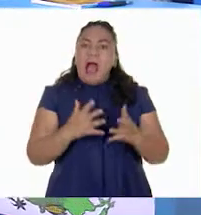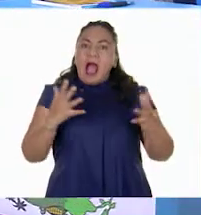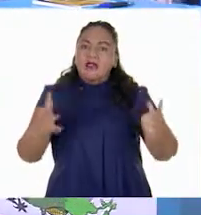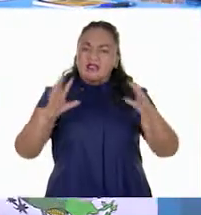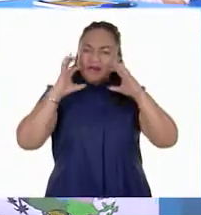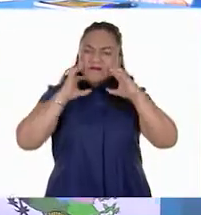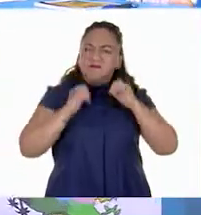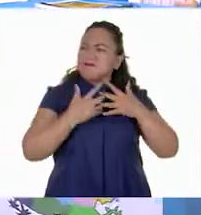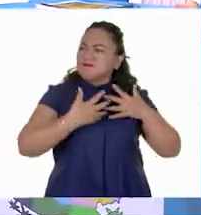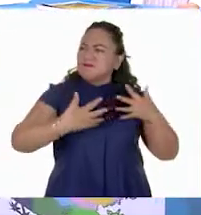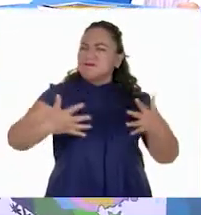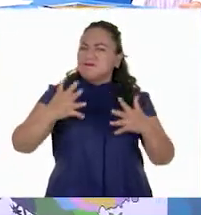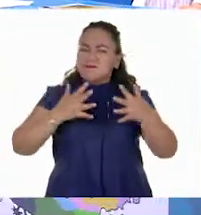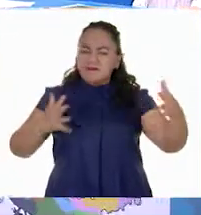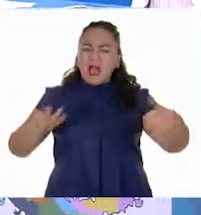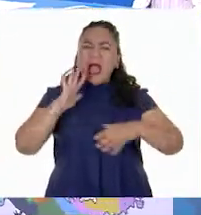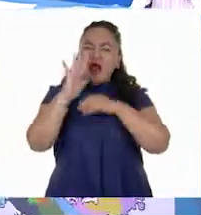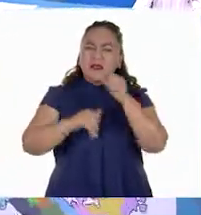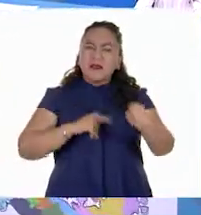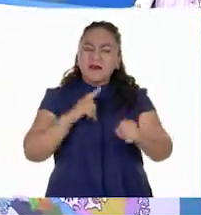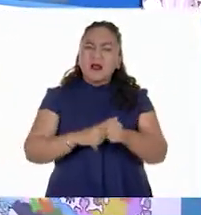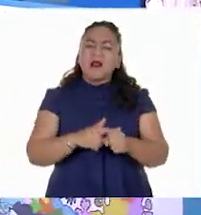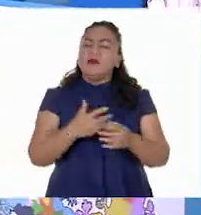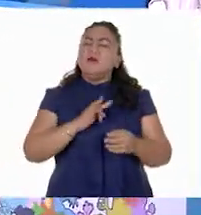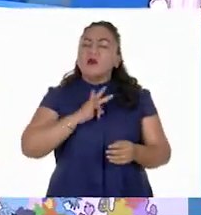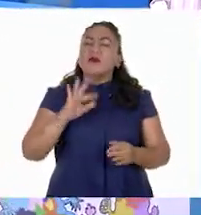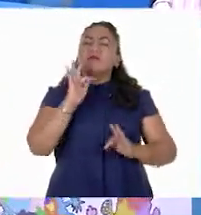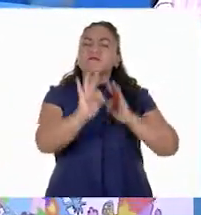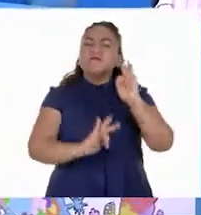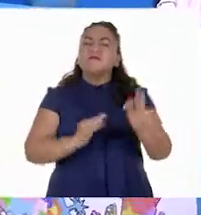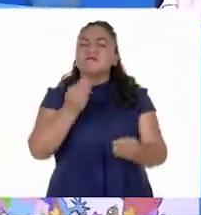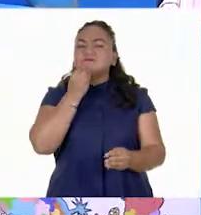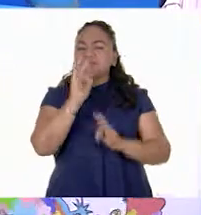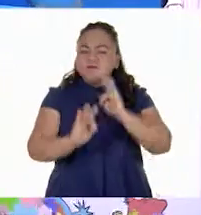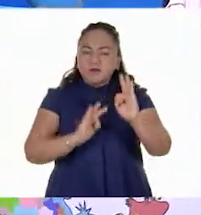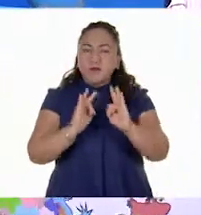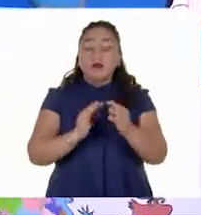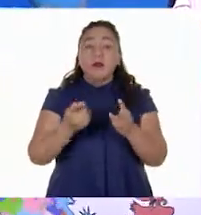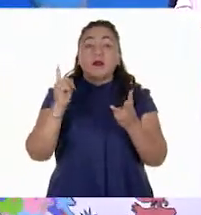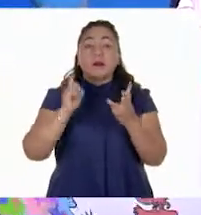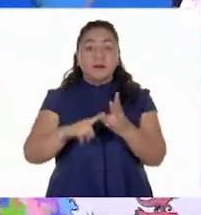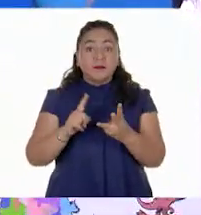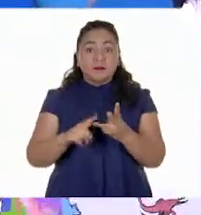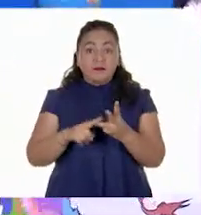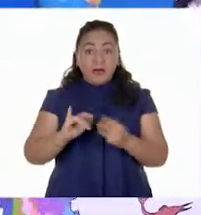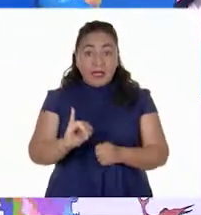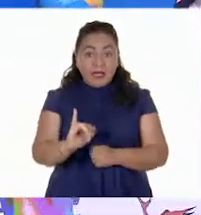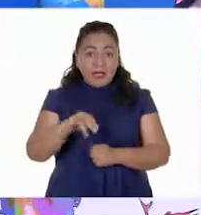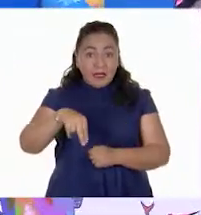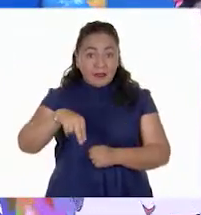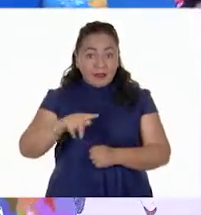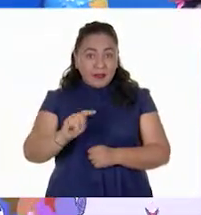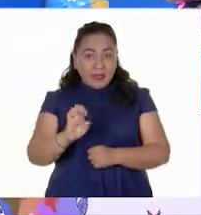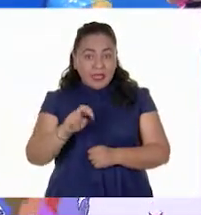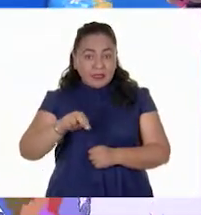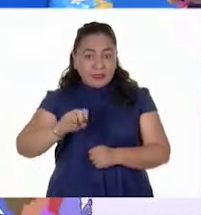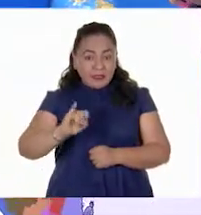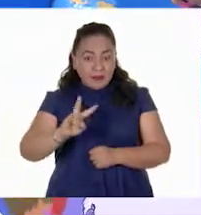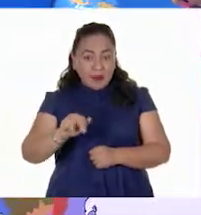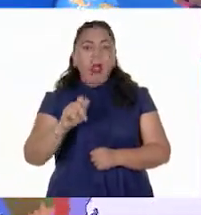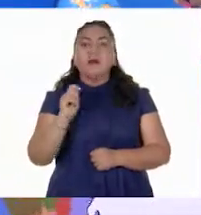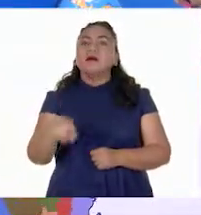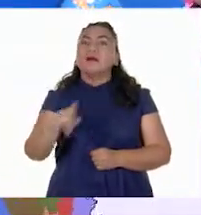superficies muy amplias en las que se puede pastar el ganado. Y la intensiva es la que aprovecha la tecnología